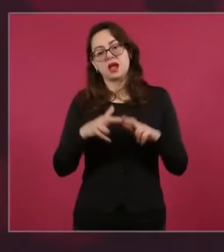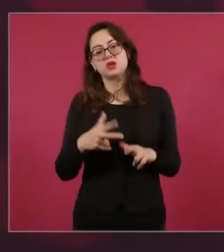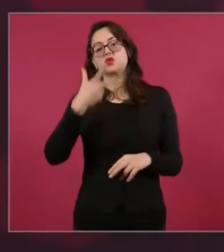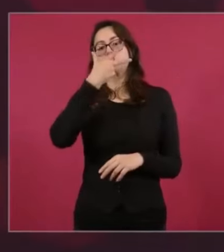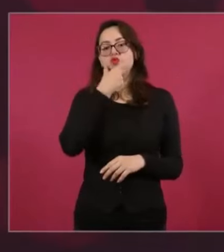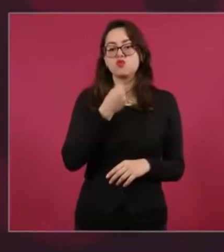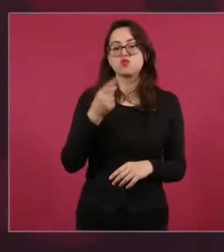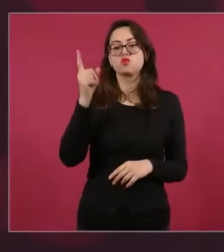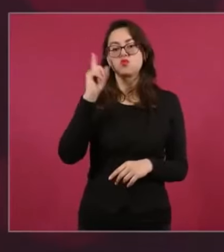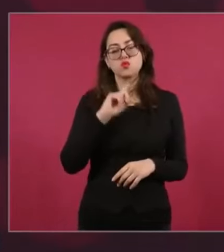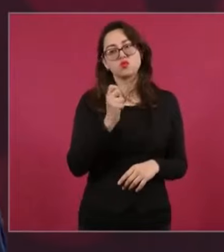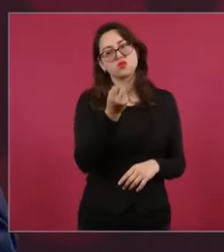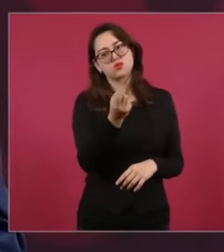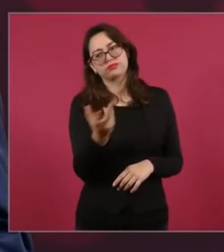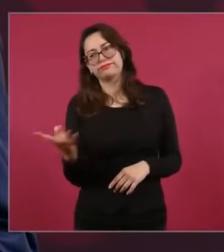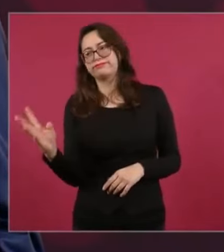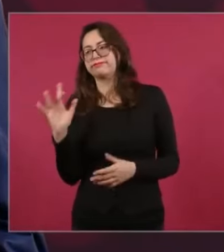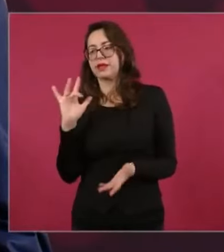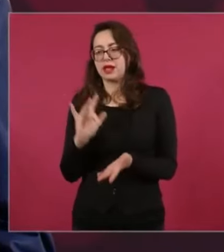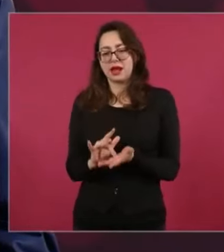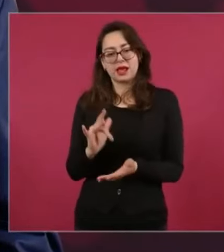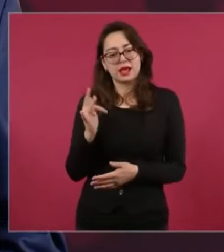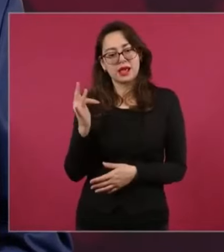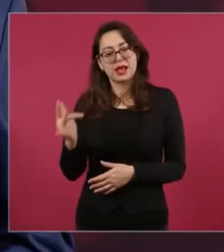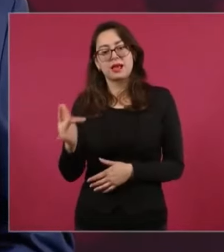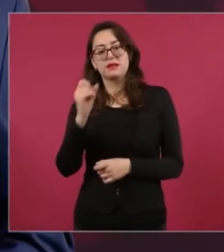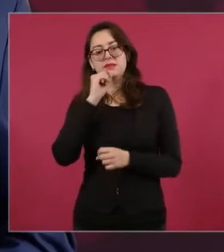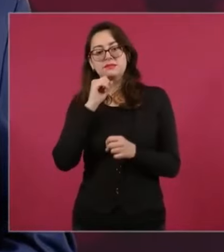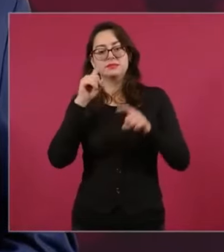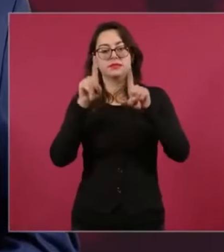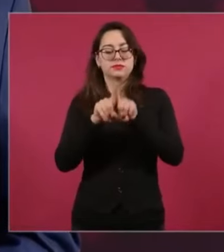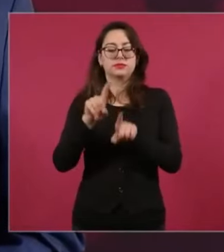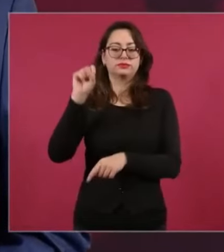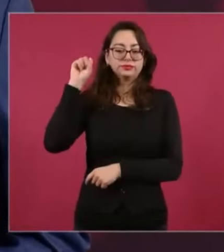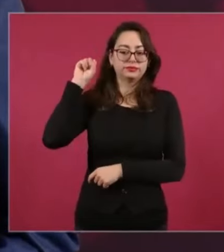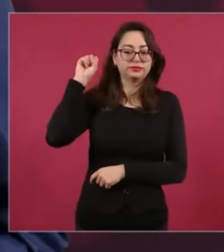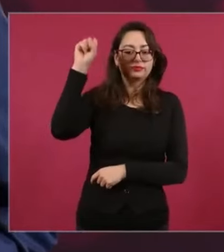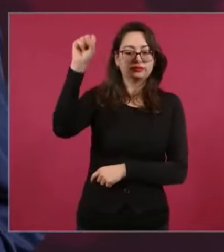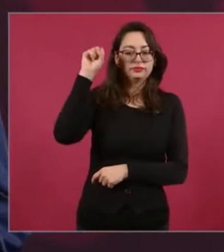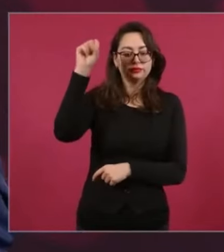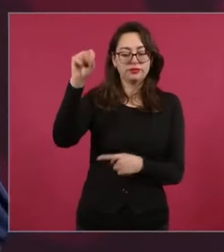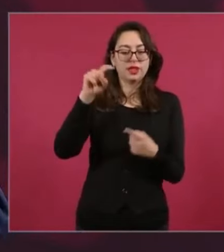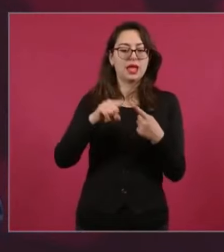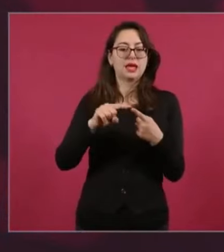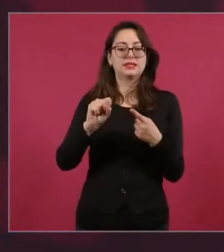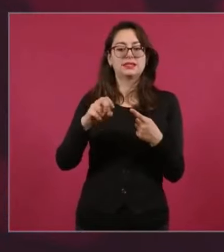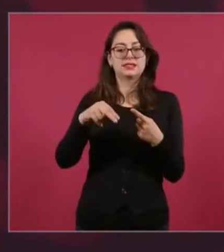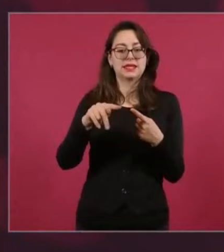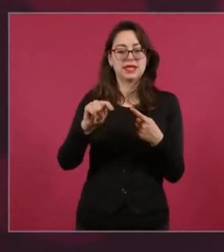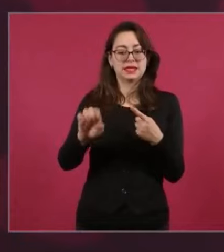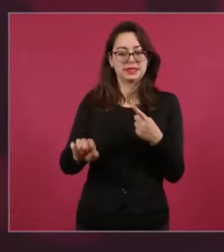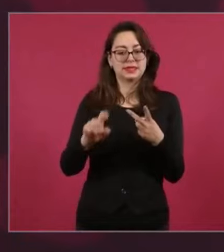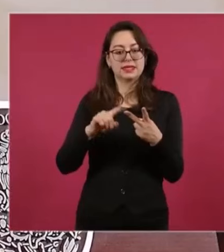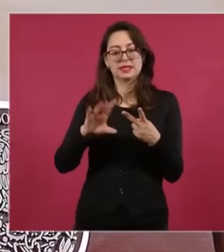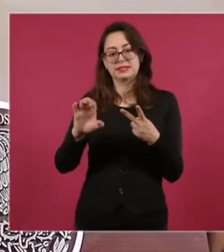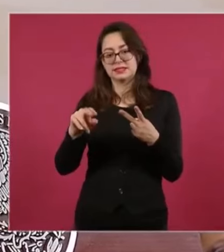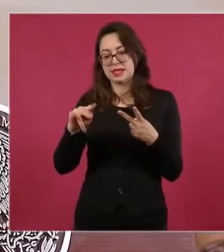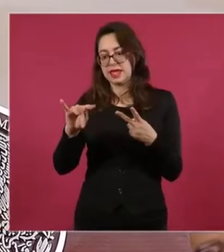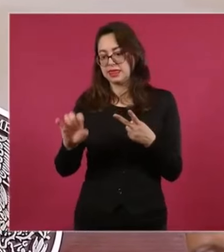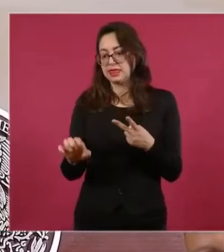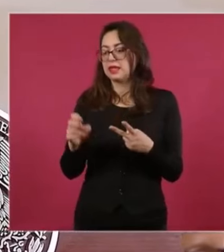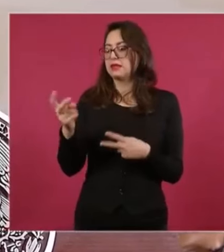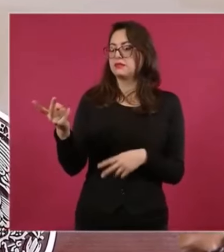a los integrantes del sindicato, tanto de la CENTE como del CENTE,